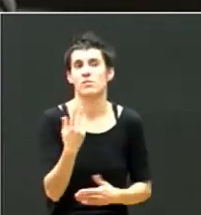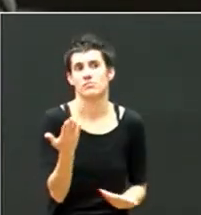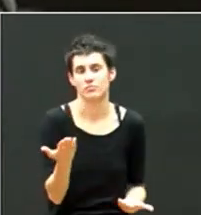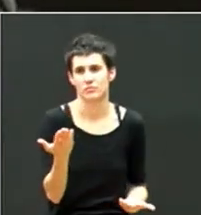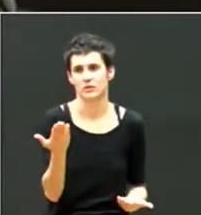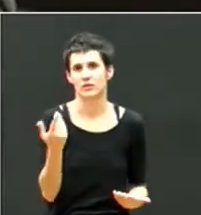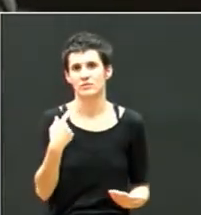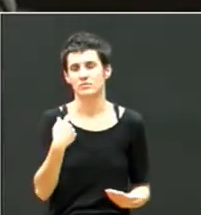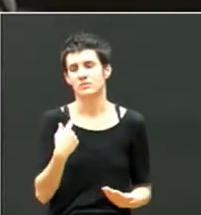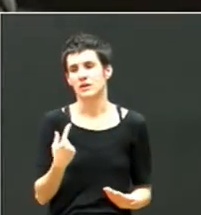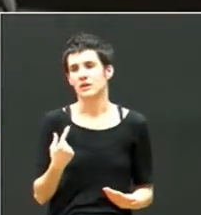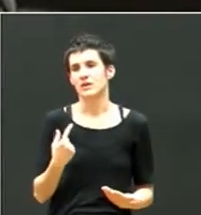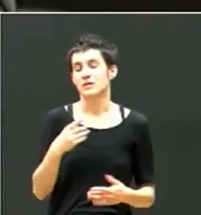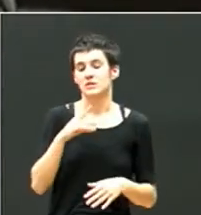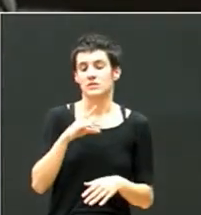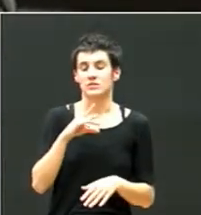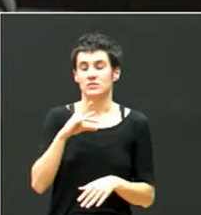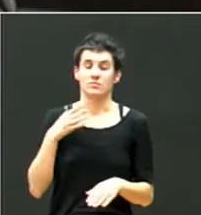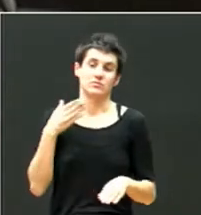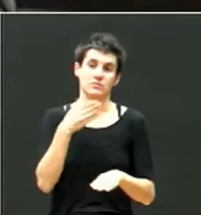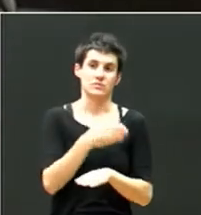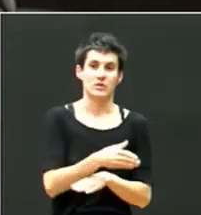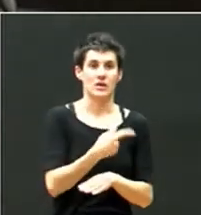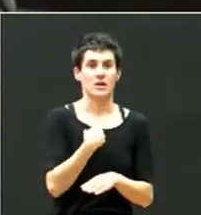está ya limpiando la enfermera y así,